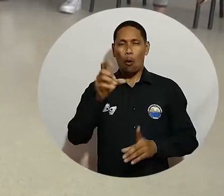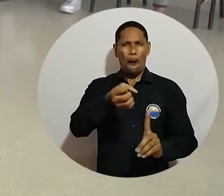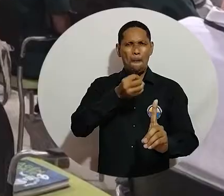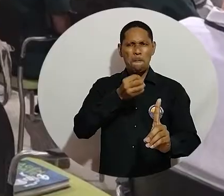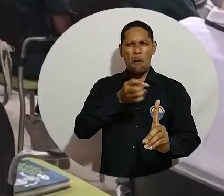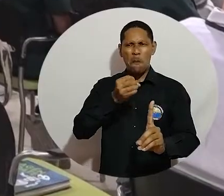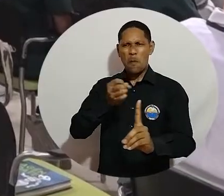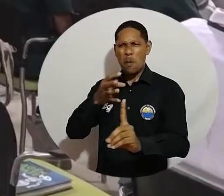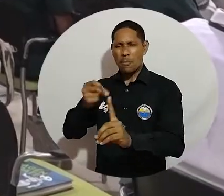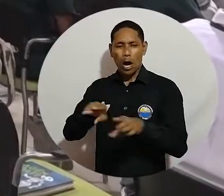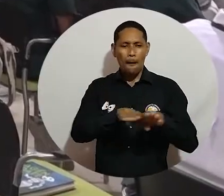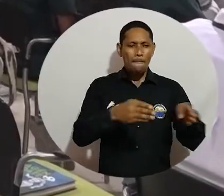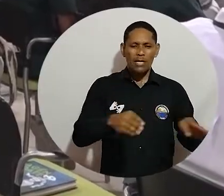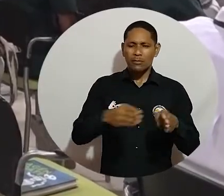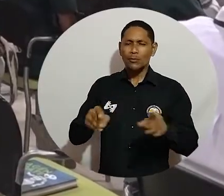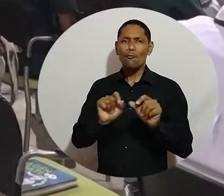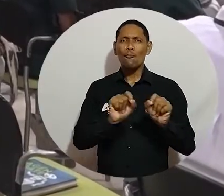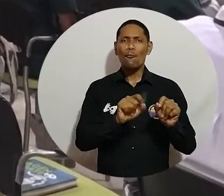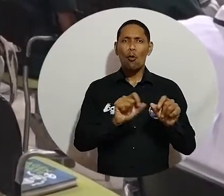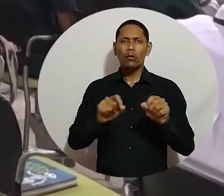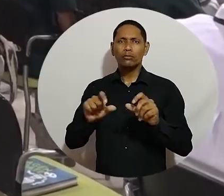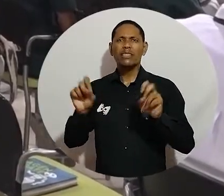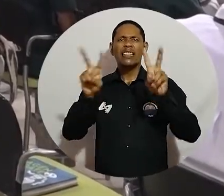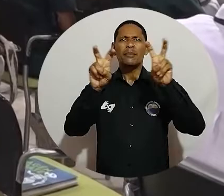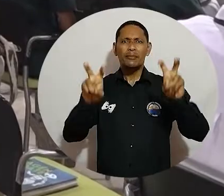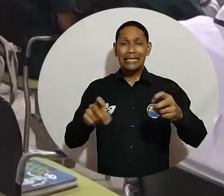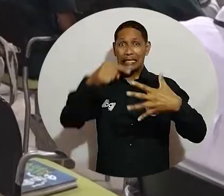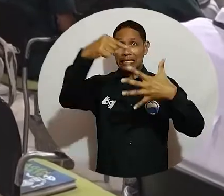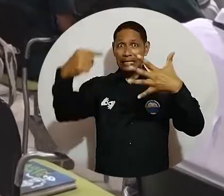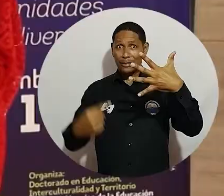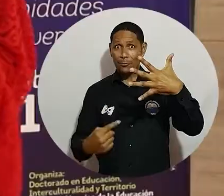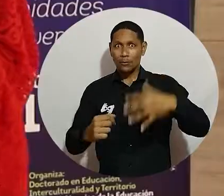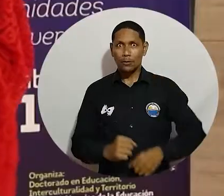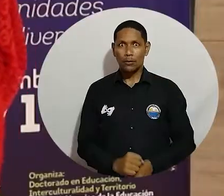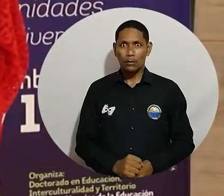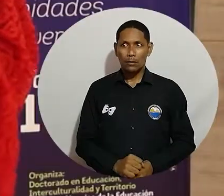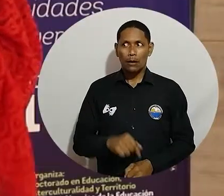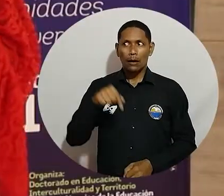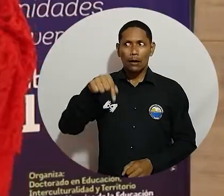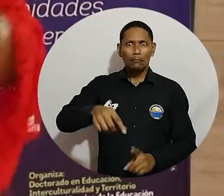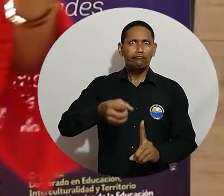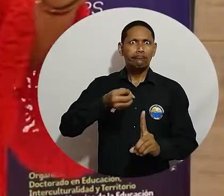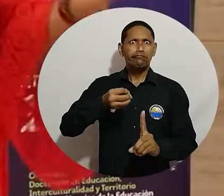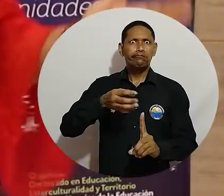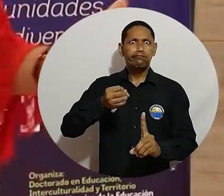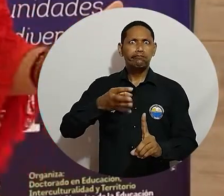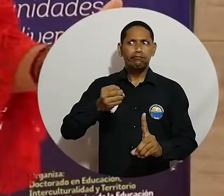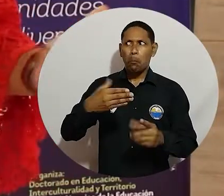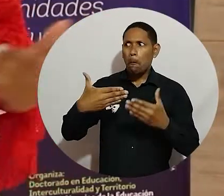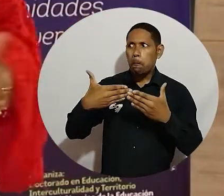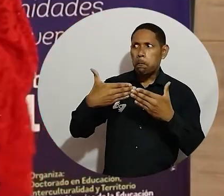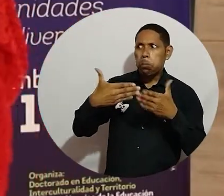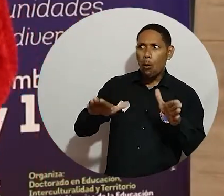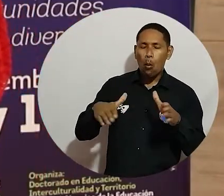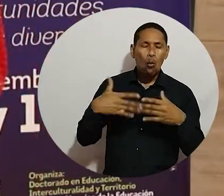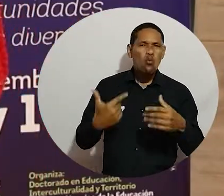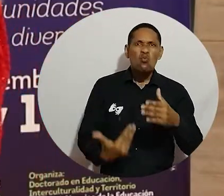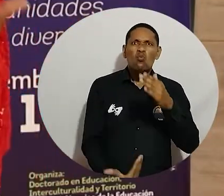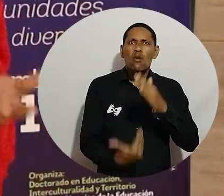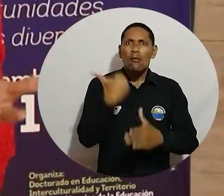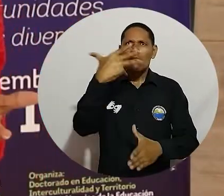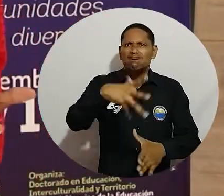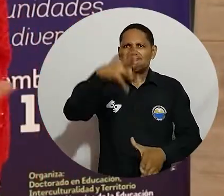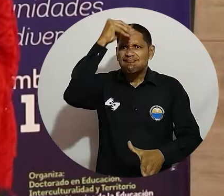ponencias en 11 mesas de trabajo de cinco campos temáticos. El coloquio nos abre la puerta a ese mundo de